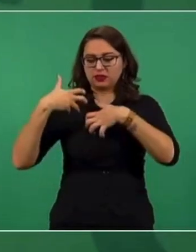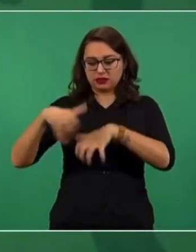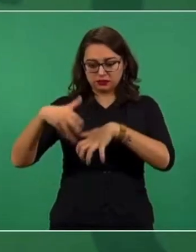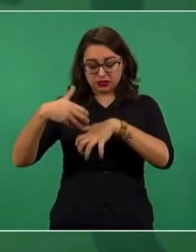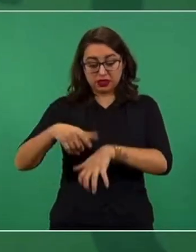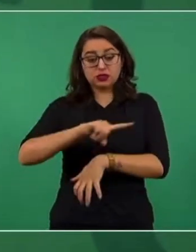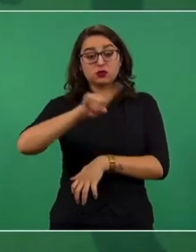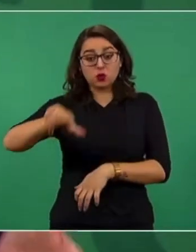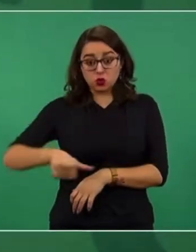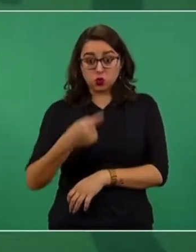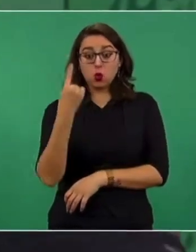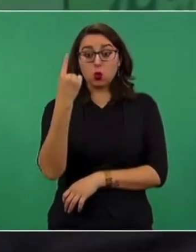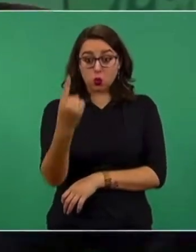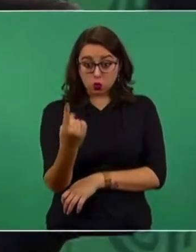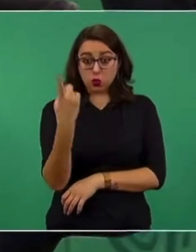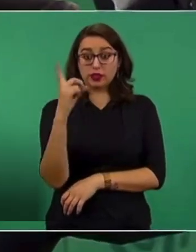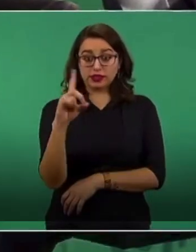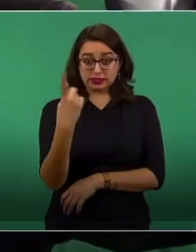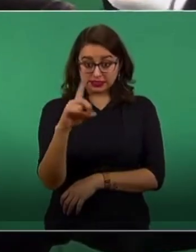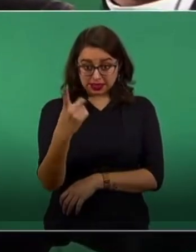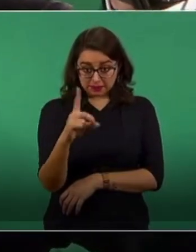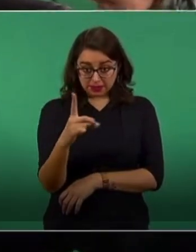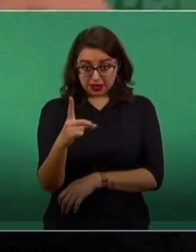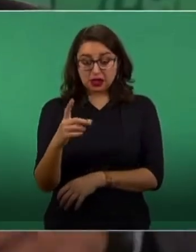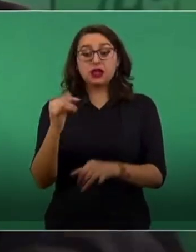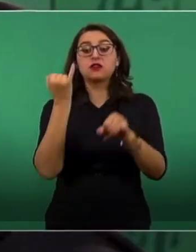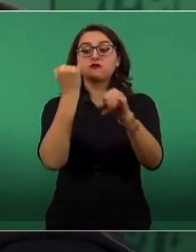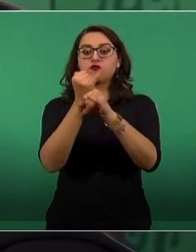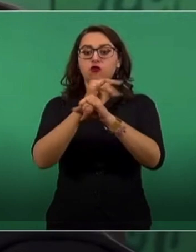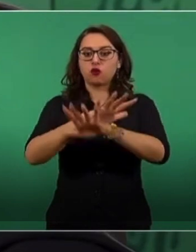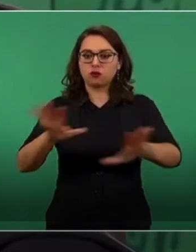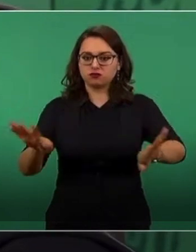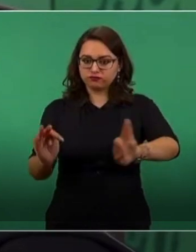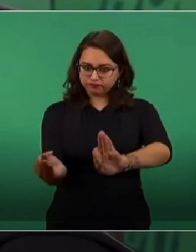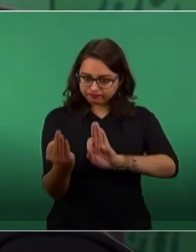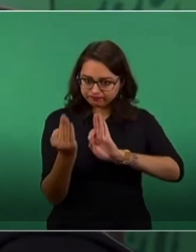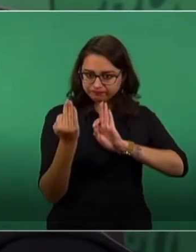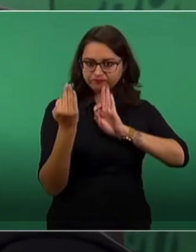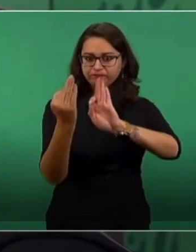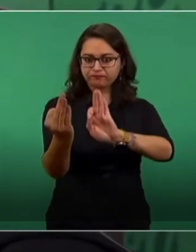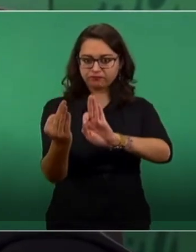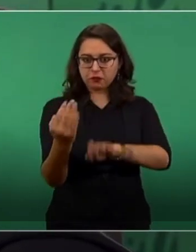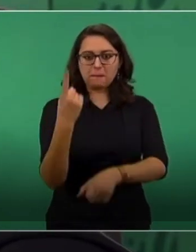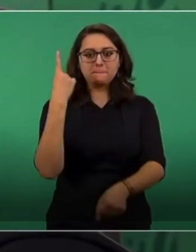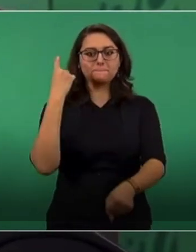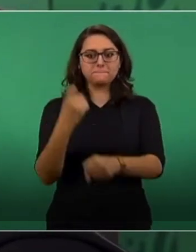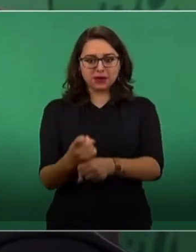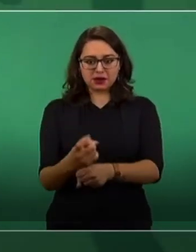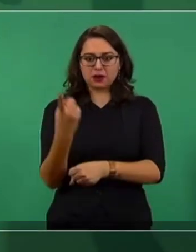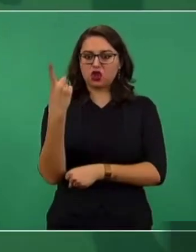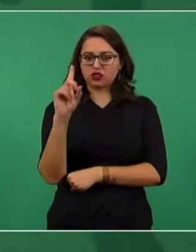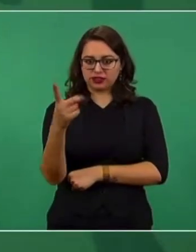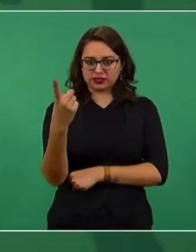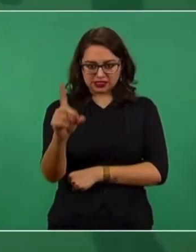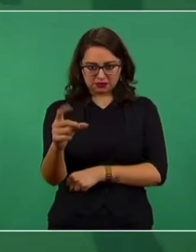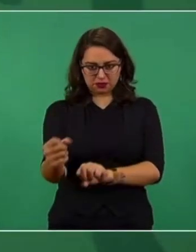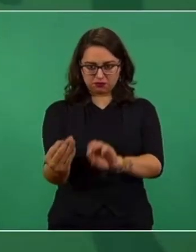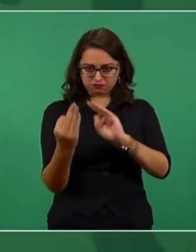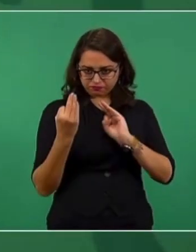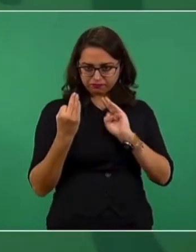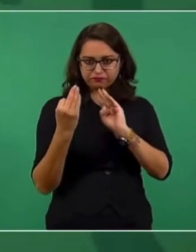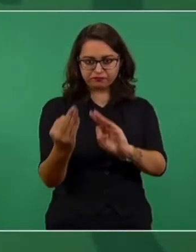el día primero yo voy a informar a la Nación, el día primero de diciembre informo a la Nación